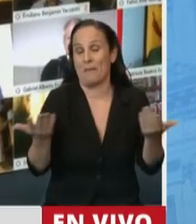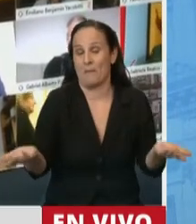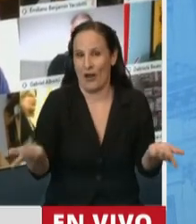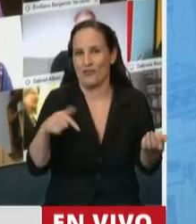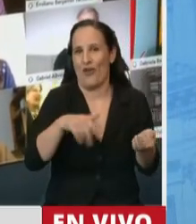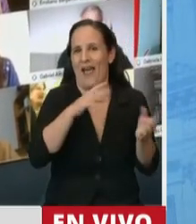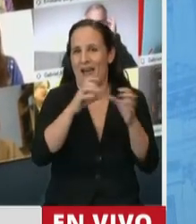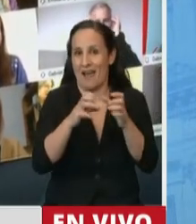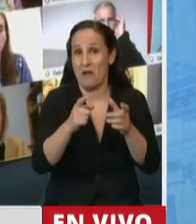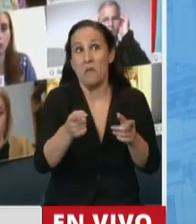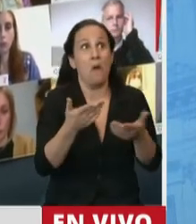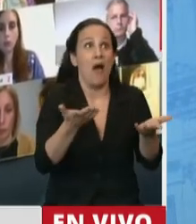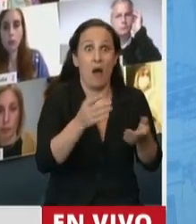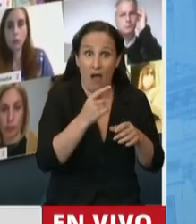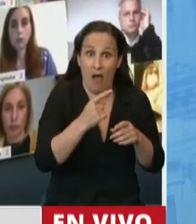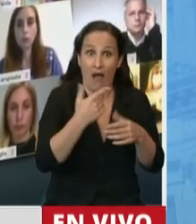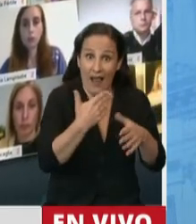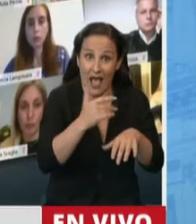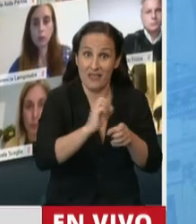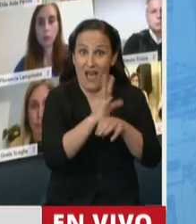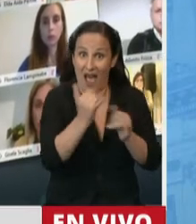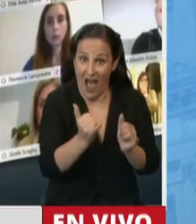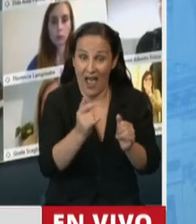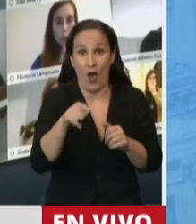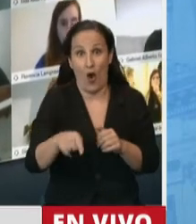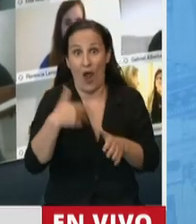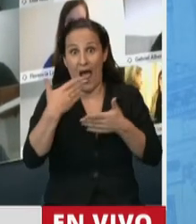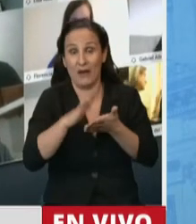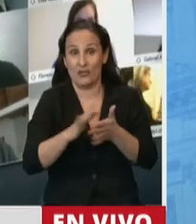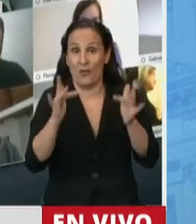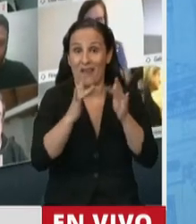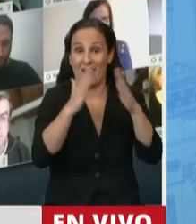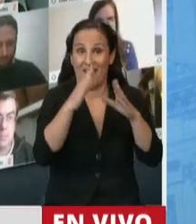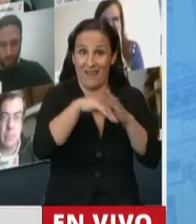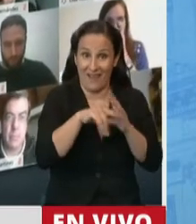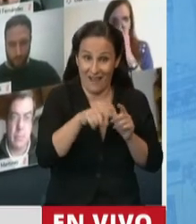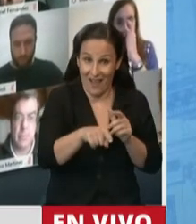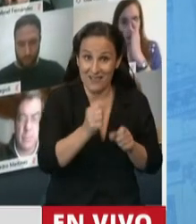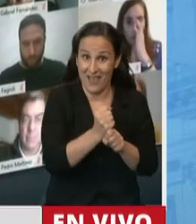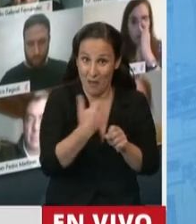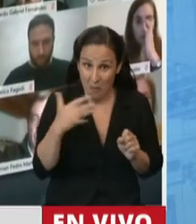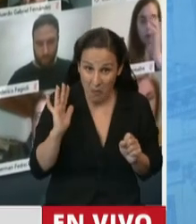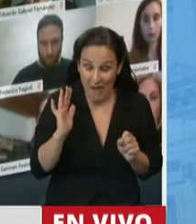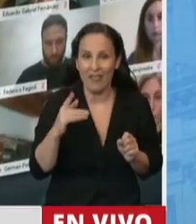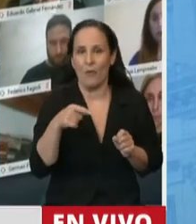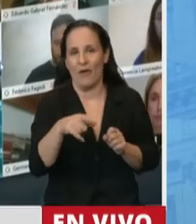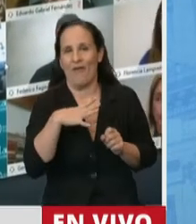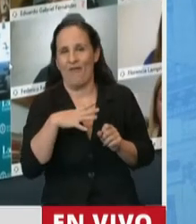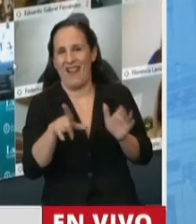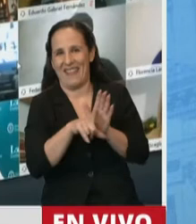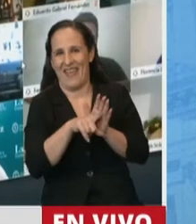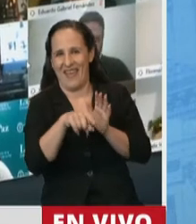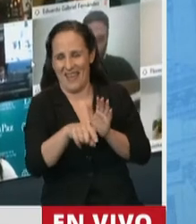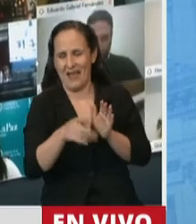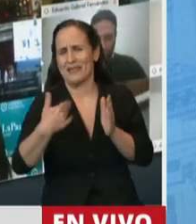si la pandemia fue la causante de que veamos este tema del teletrabajo que había que regular porque no estaba regulado y hace muchos